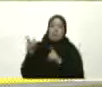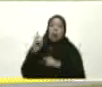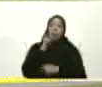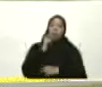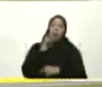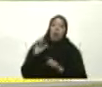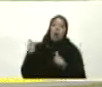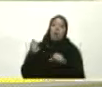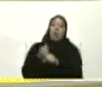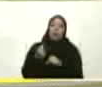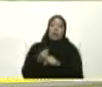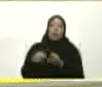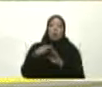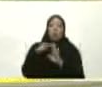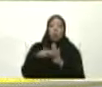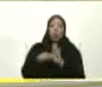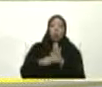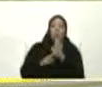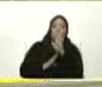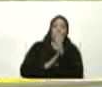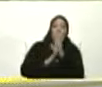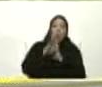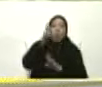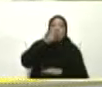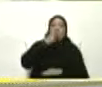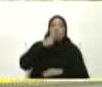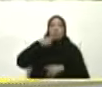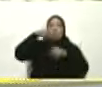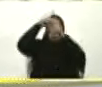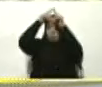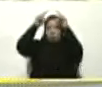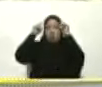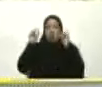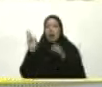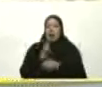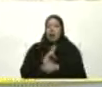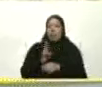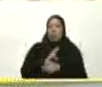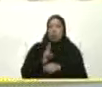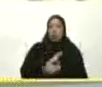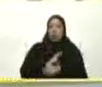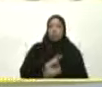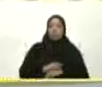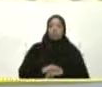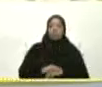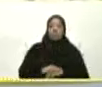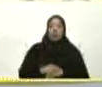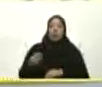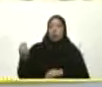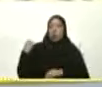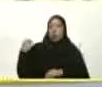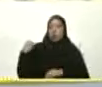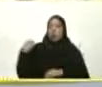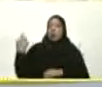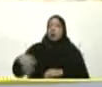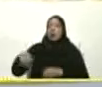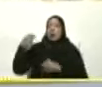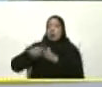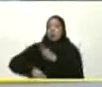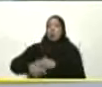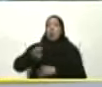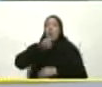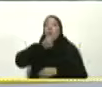arrancar Con toda esa recuperación En lo inmediato Yo le dije Que era peligroso Dame el